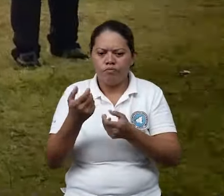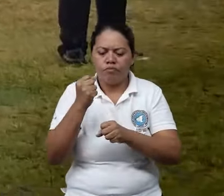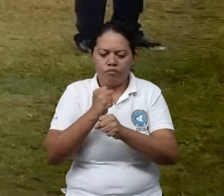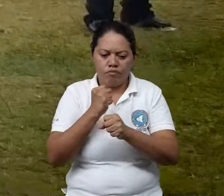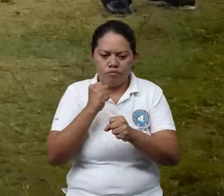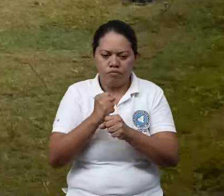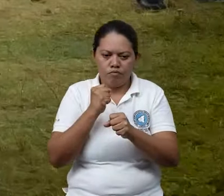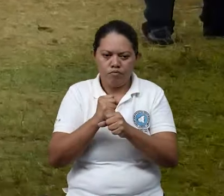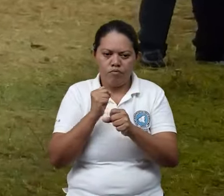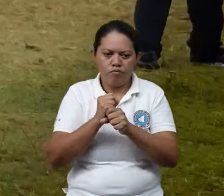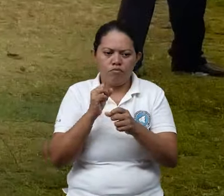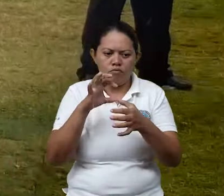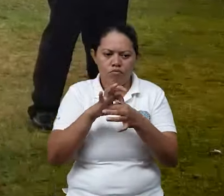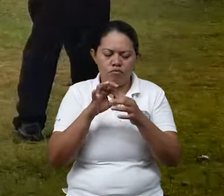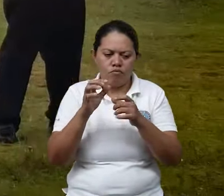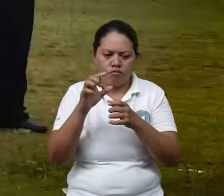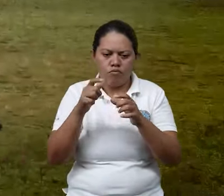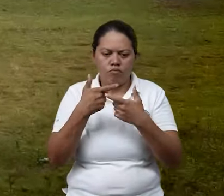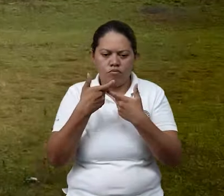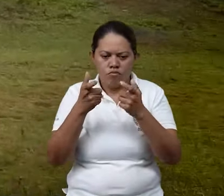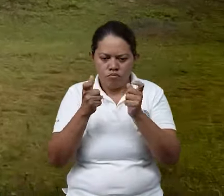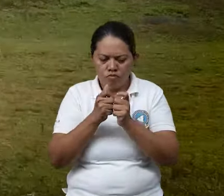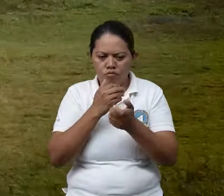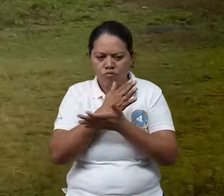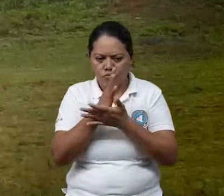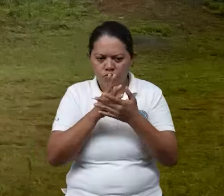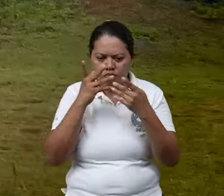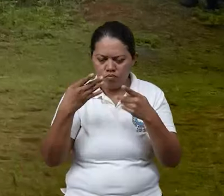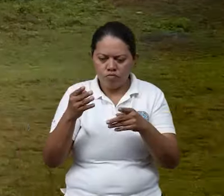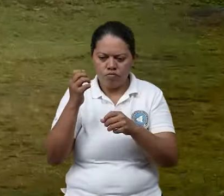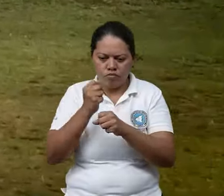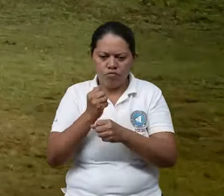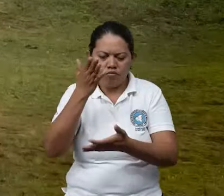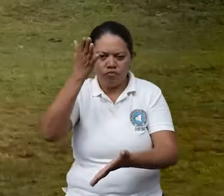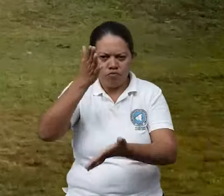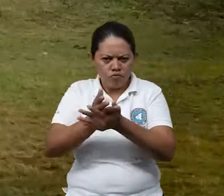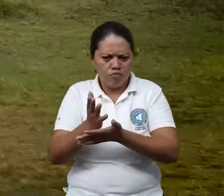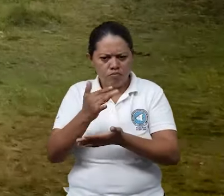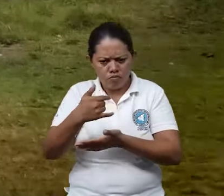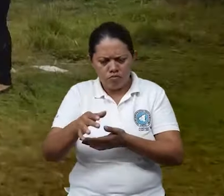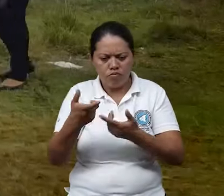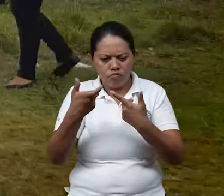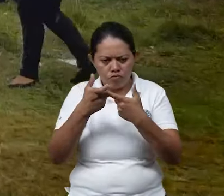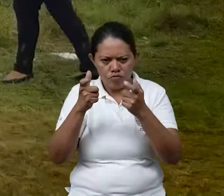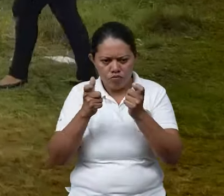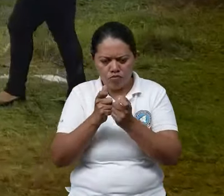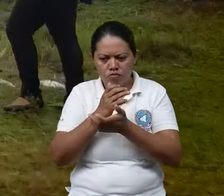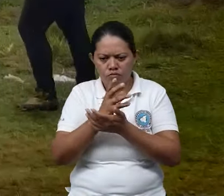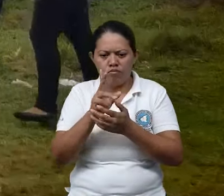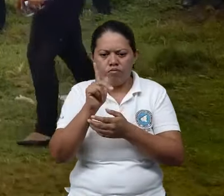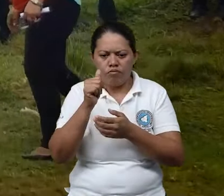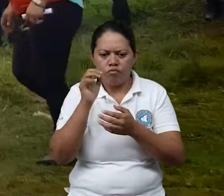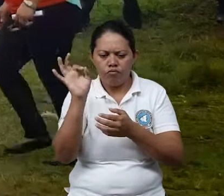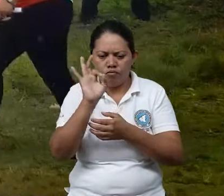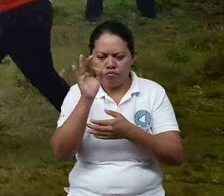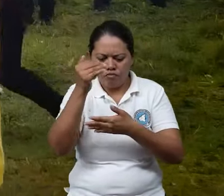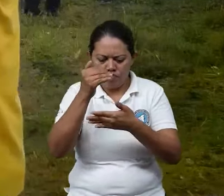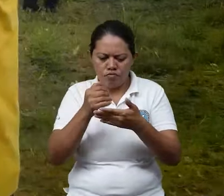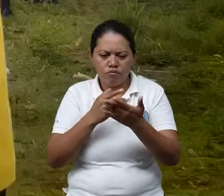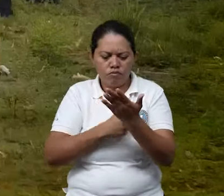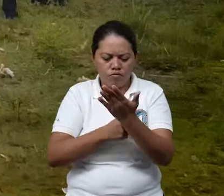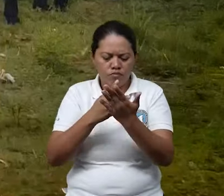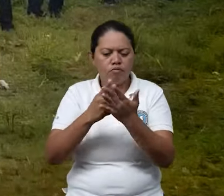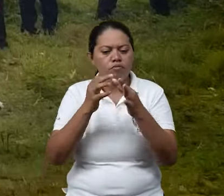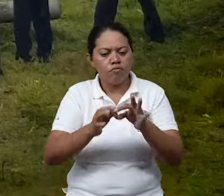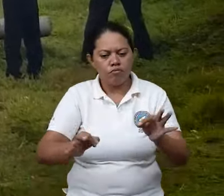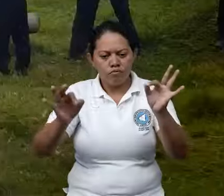trabajamos con las oficinas municipales de gestión de riesgo, en las cuales nosotros ya tenemos establecidos formatos y metodologías para la creación de estos planes,